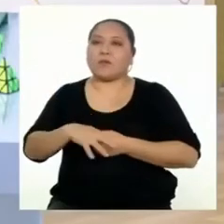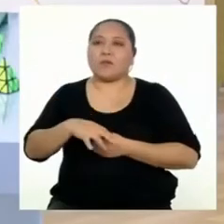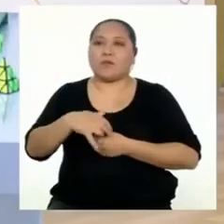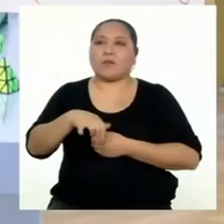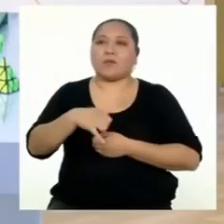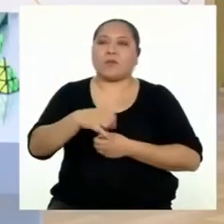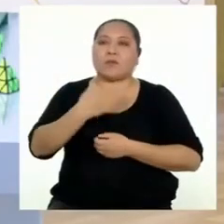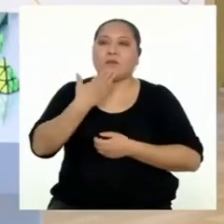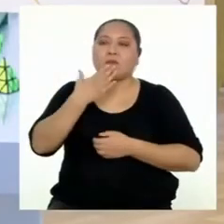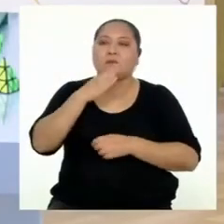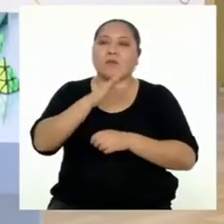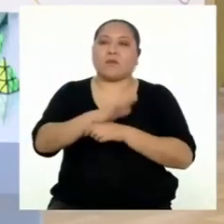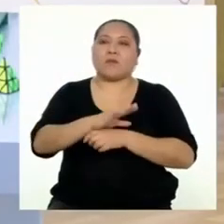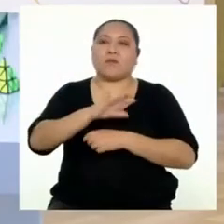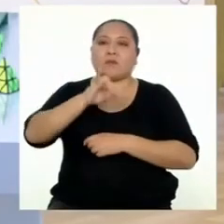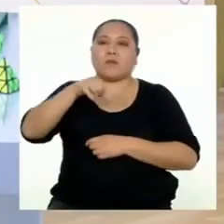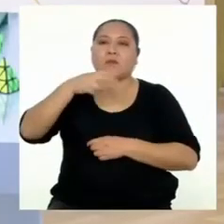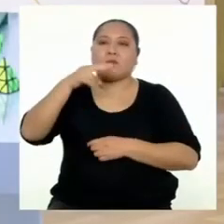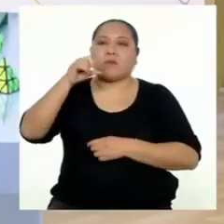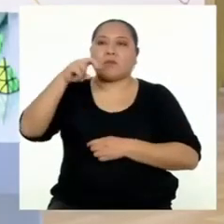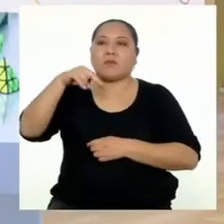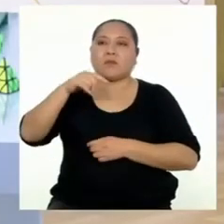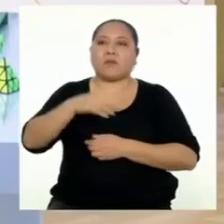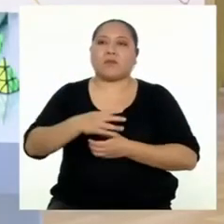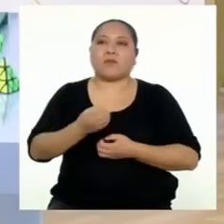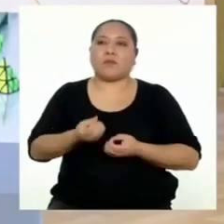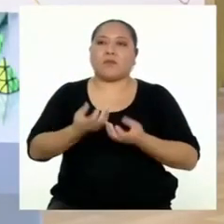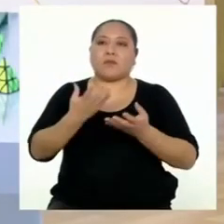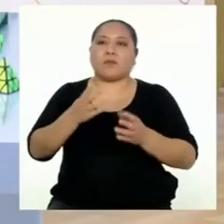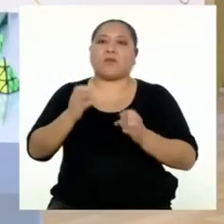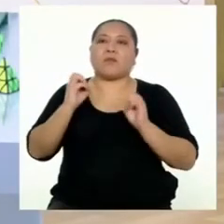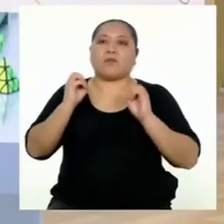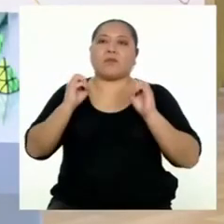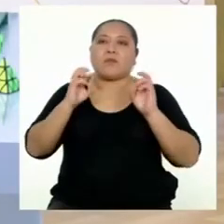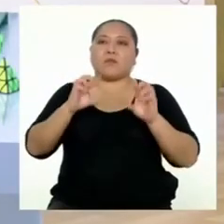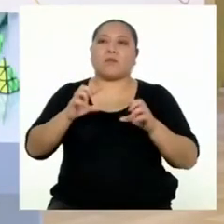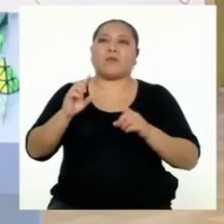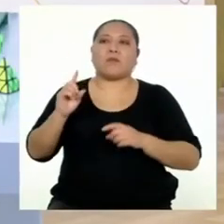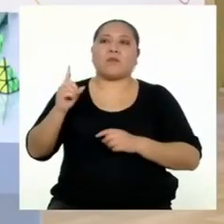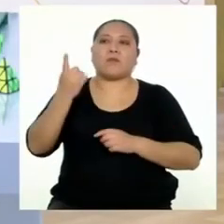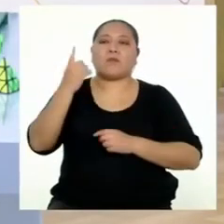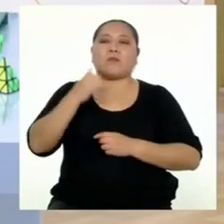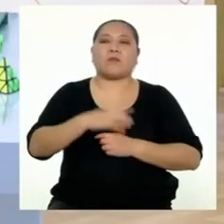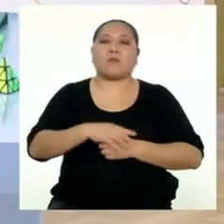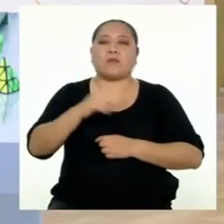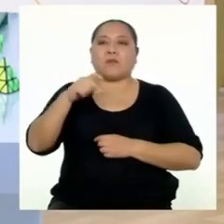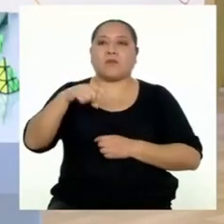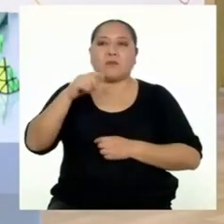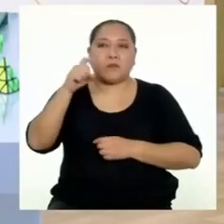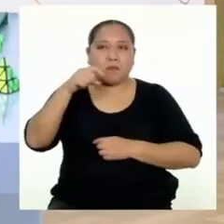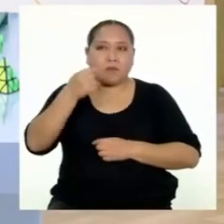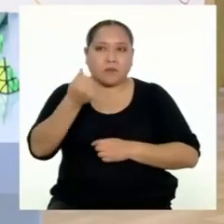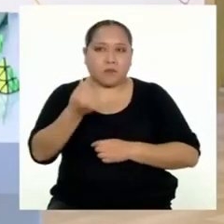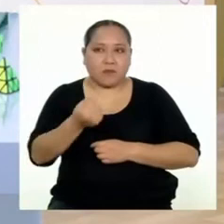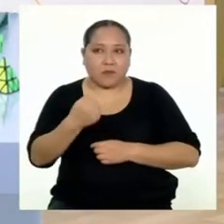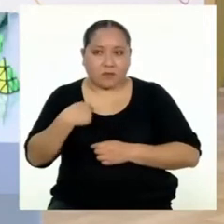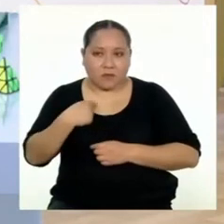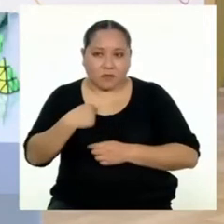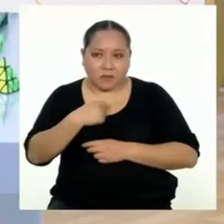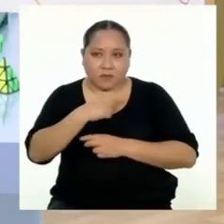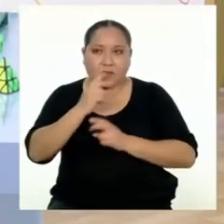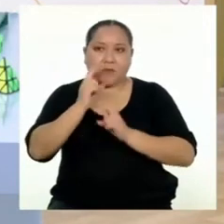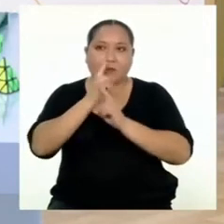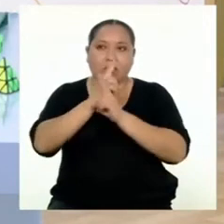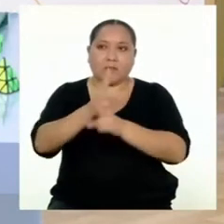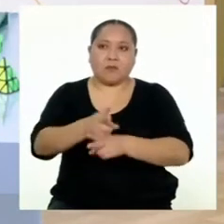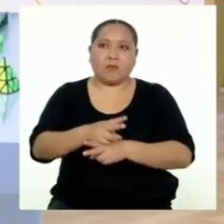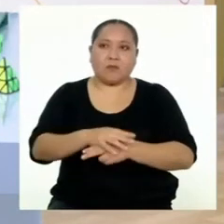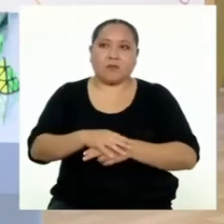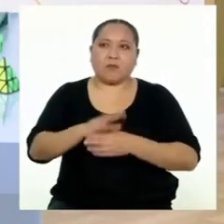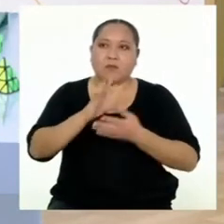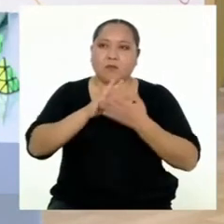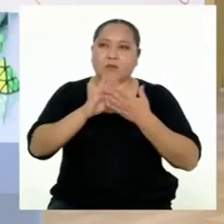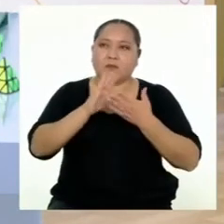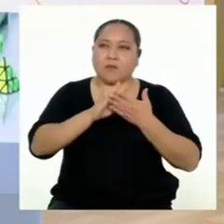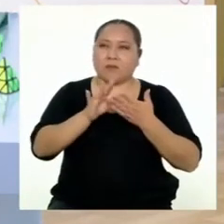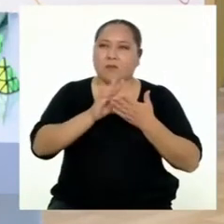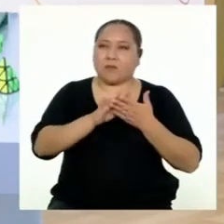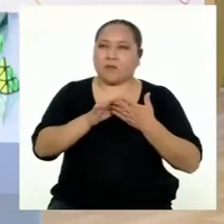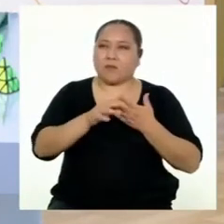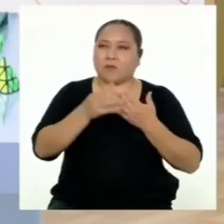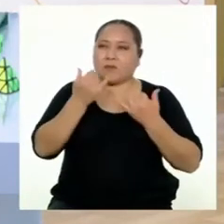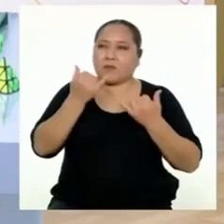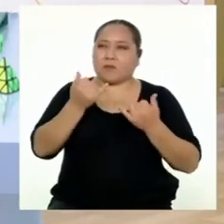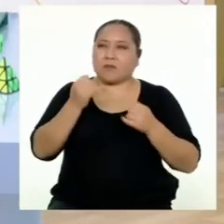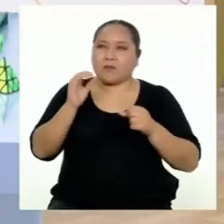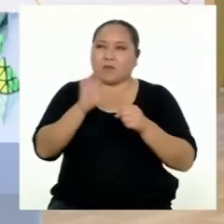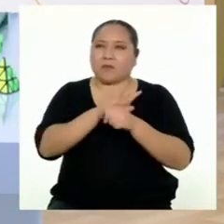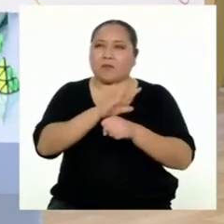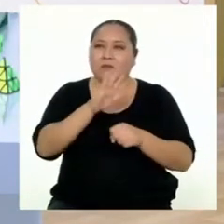Muy buenas tardes, señor Jonathan. Llamamos para ofrecerle una oportunidad única. ¿Necesitas dinero? Nosotros te lo prestamos. Disculpa, disculpa.